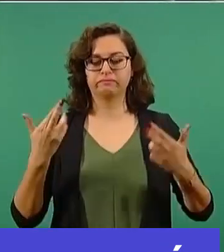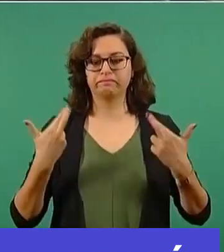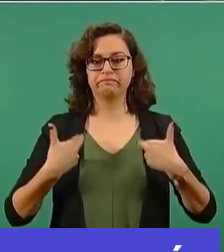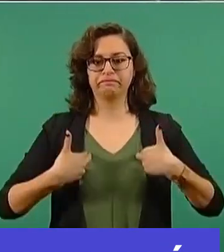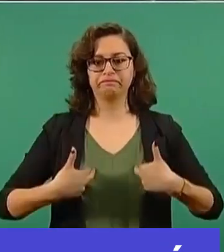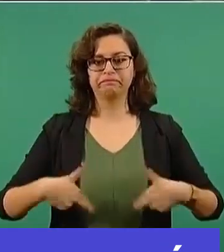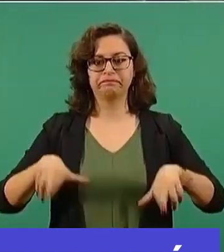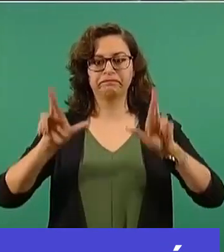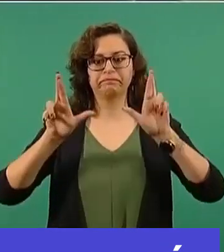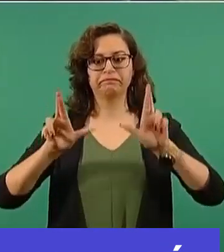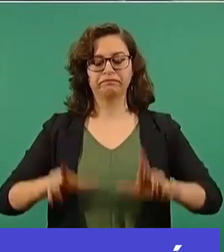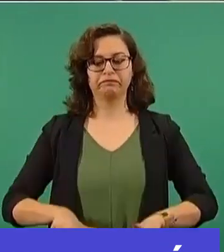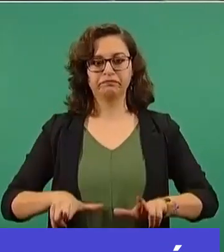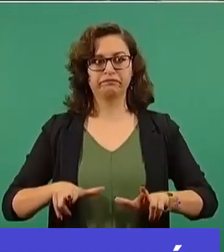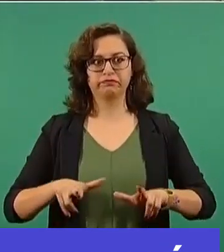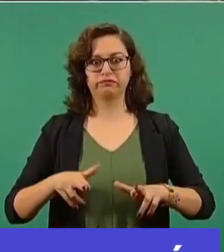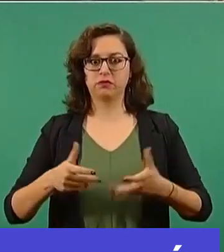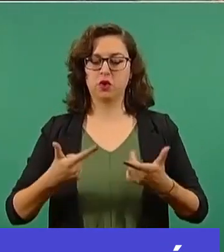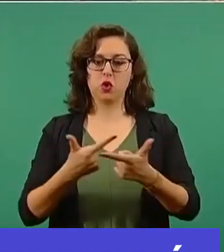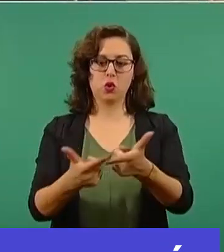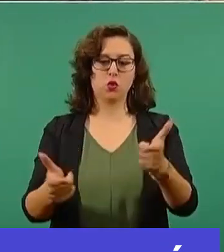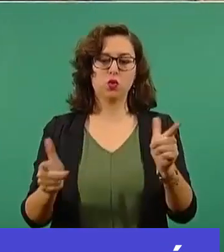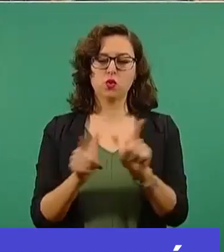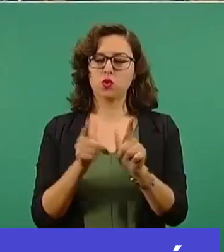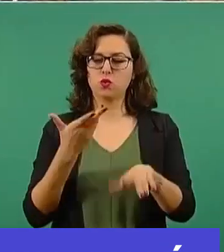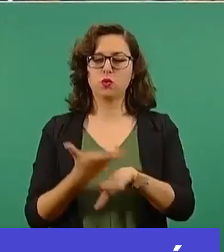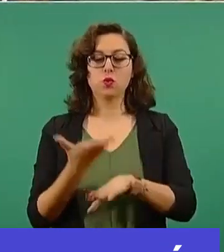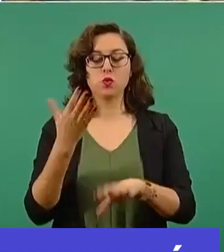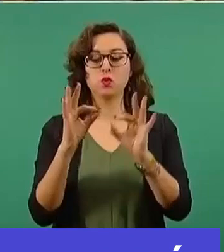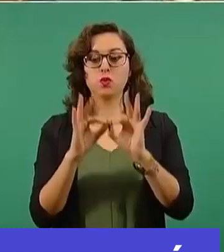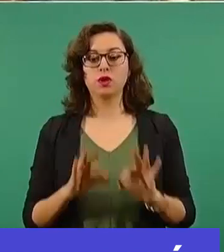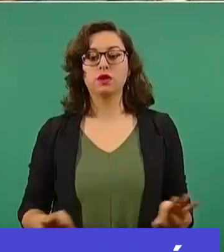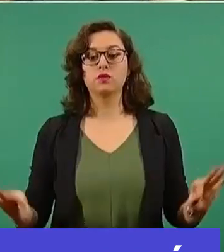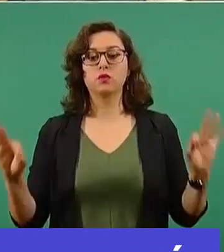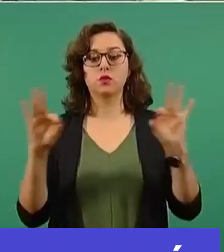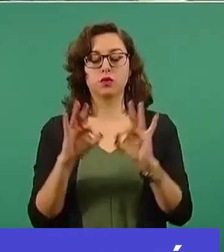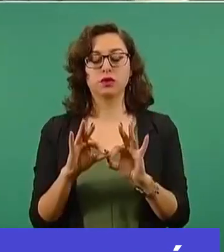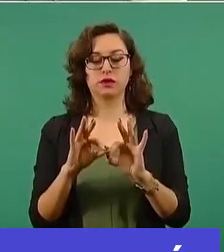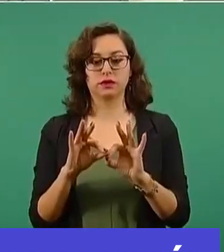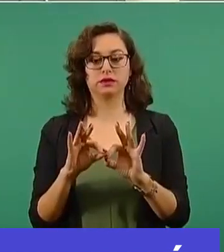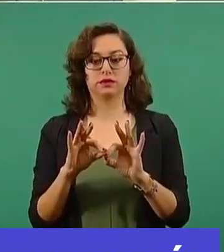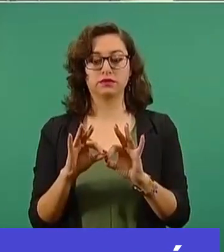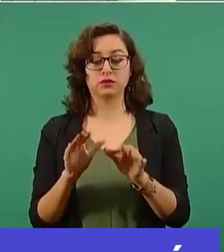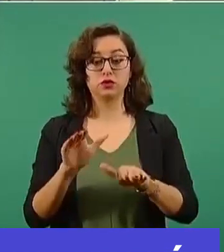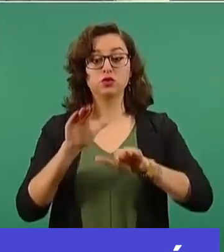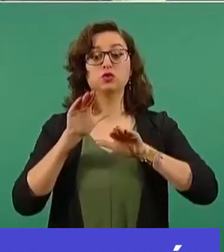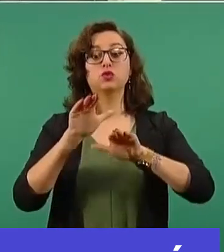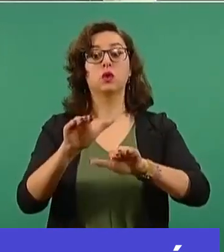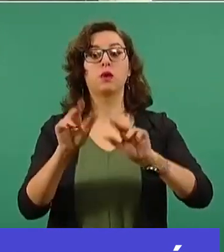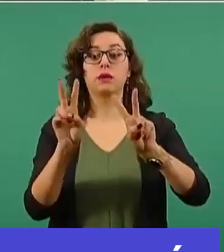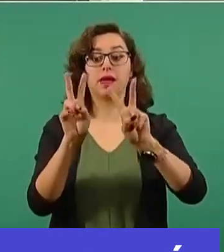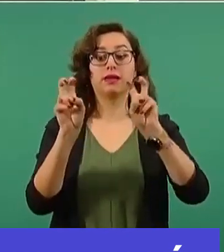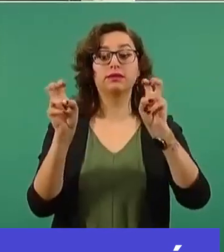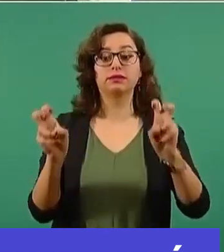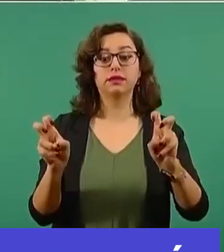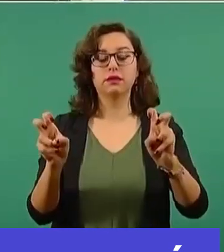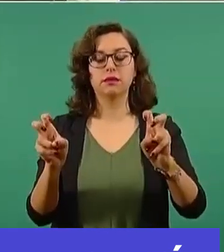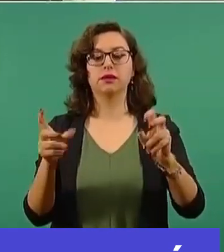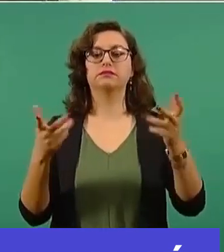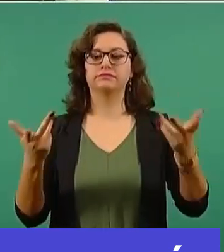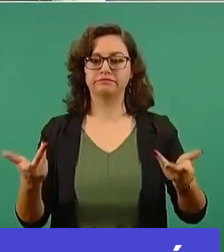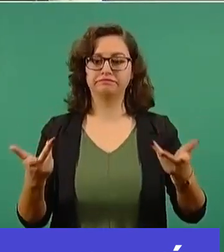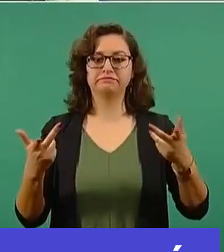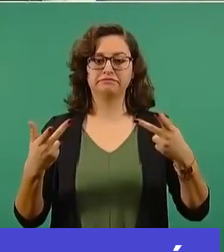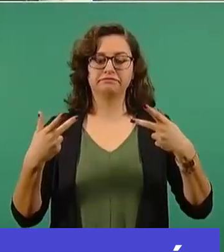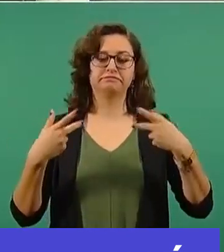en todo lo relacionado con la atención médica